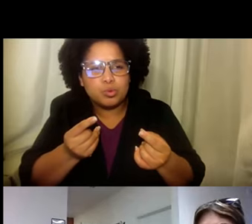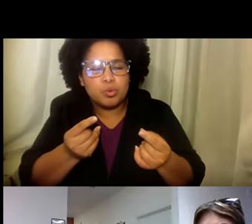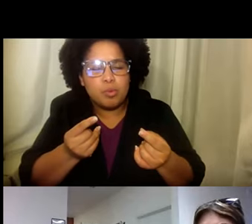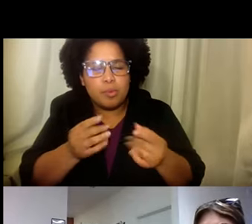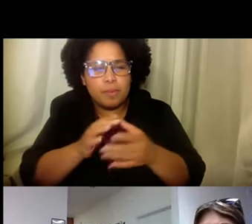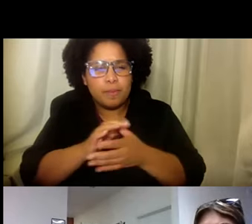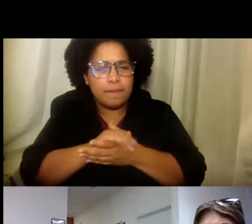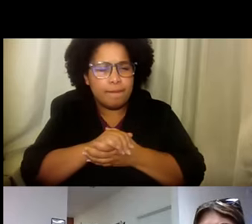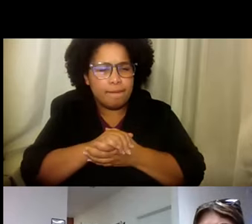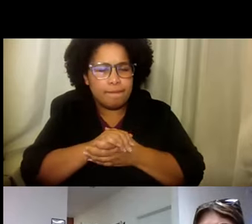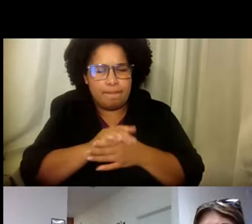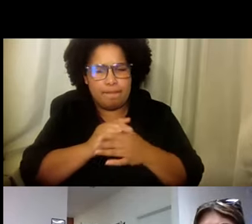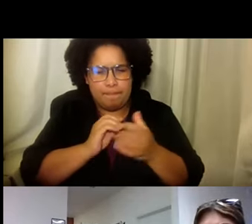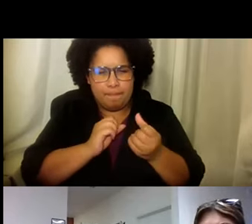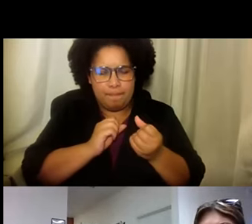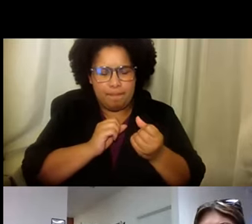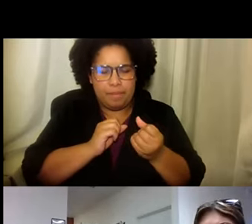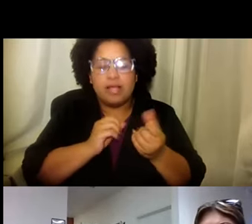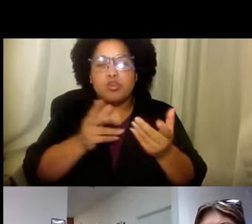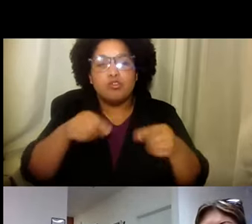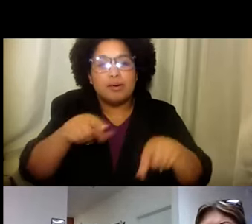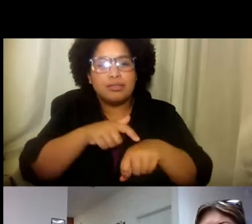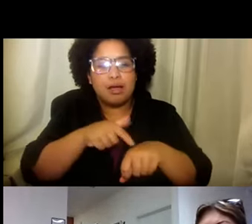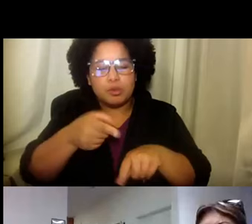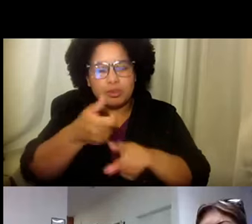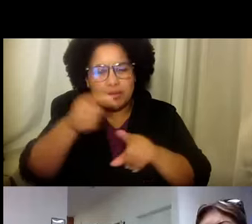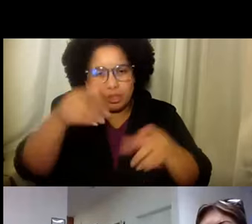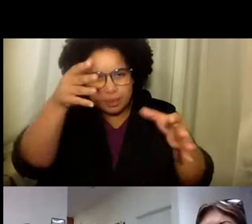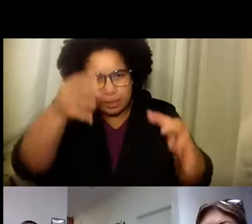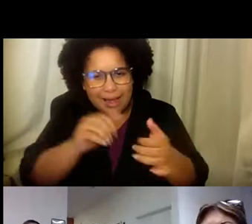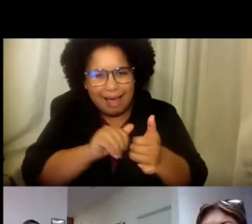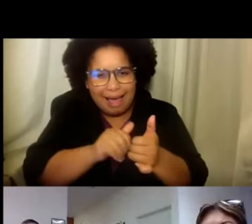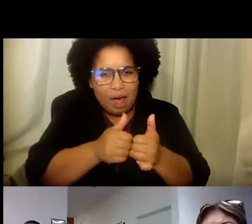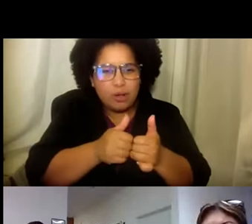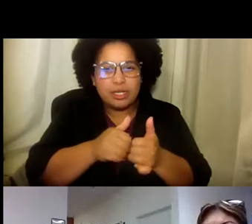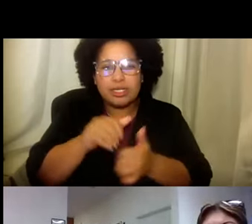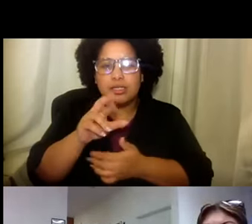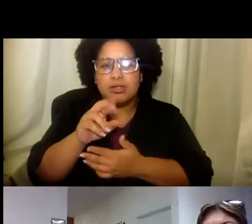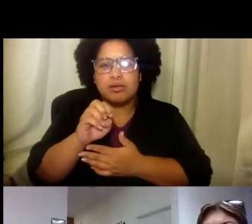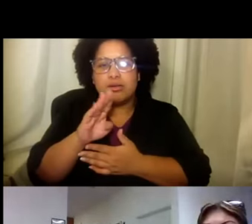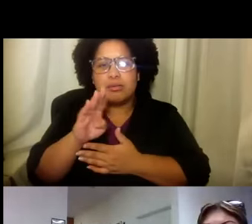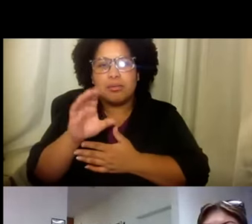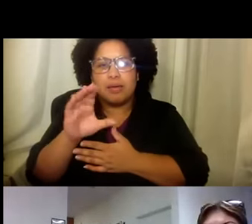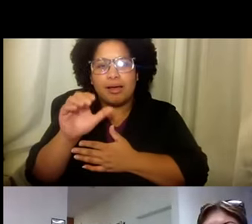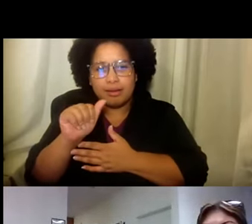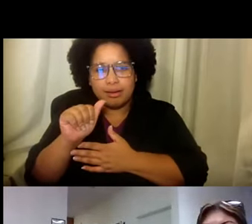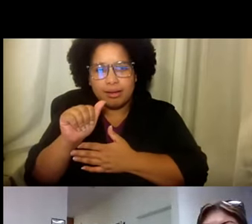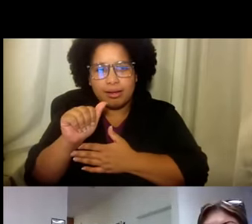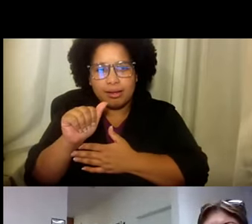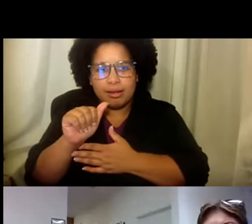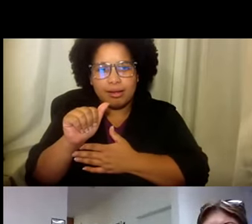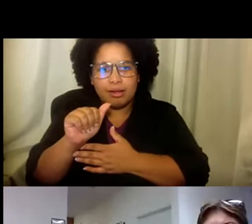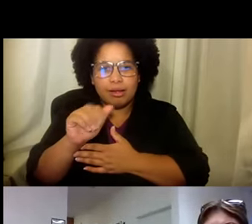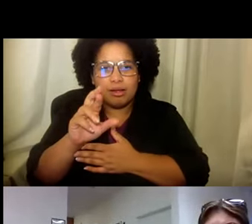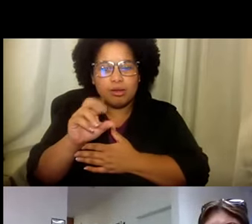Si piensan, recuerdan un tiempo así que tenían que tomar la decisión. ¿Cómo fue que su ayuda les ayudó?